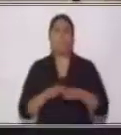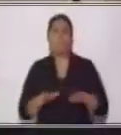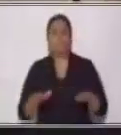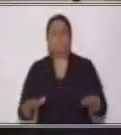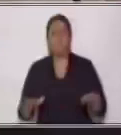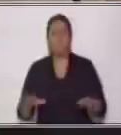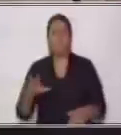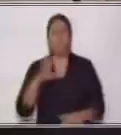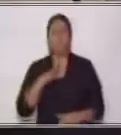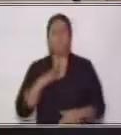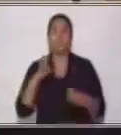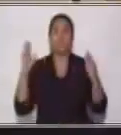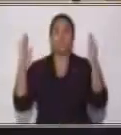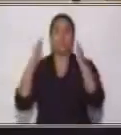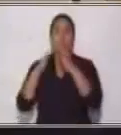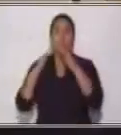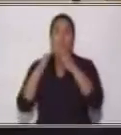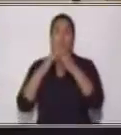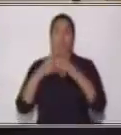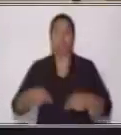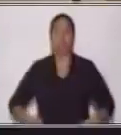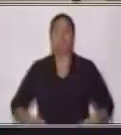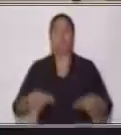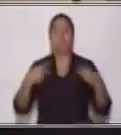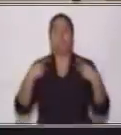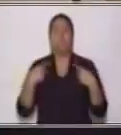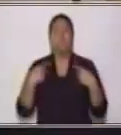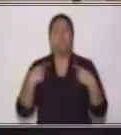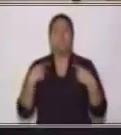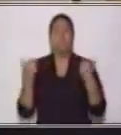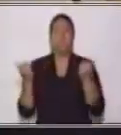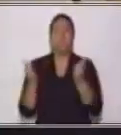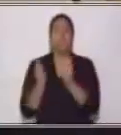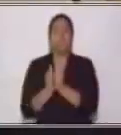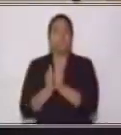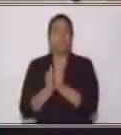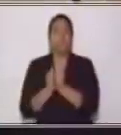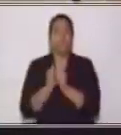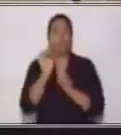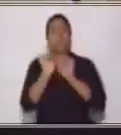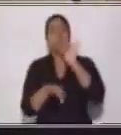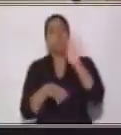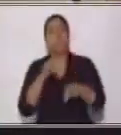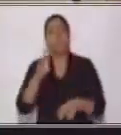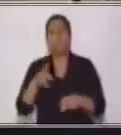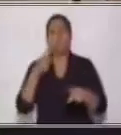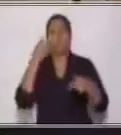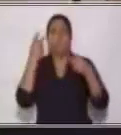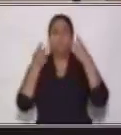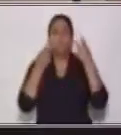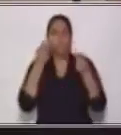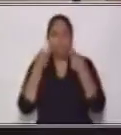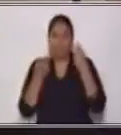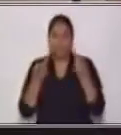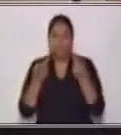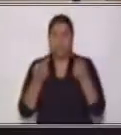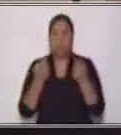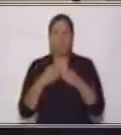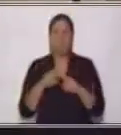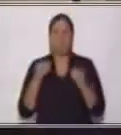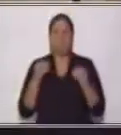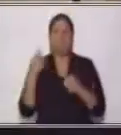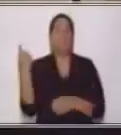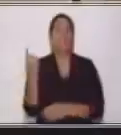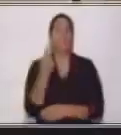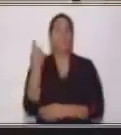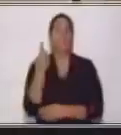que viven con ellos. Hay algunos otros que los van a visitar, pero siempre son muy importantes. Vamos a ver. ¿Ya